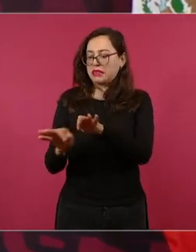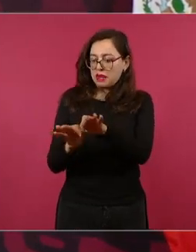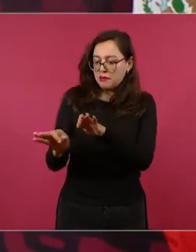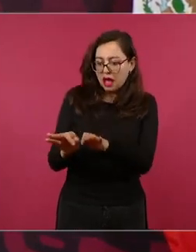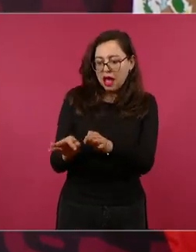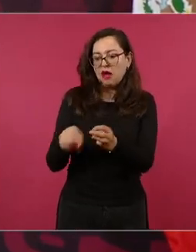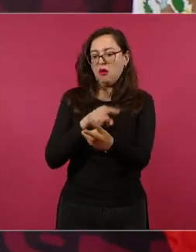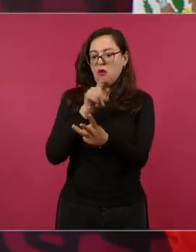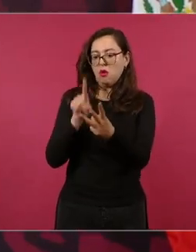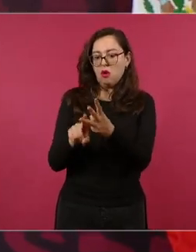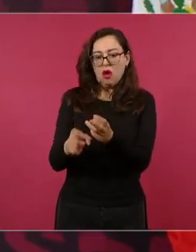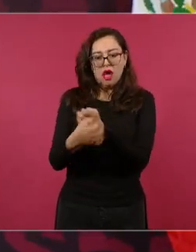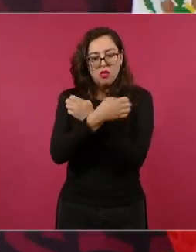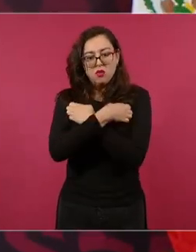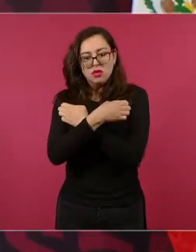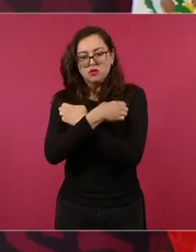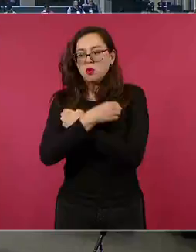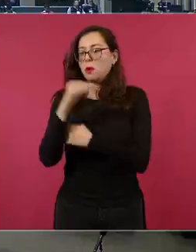pública